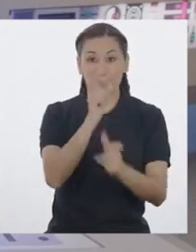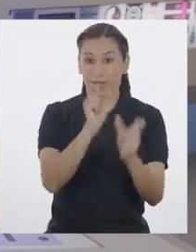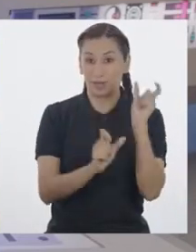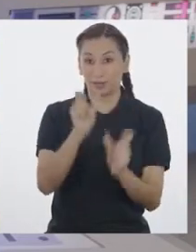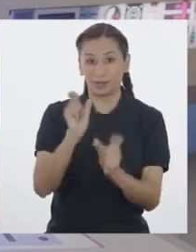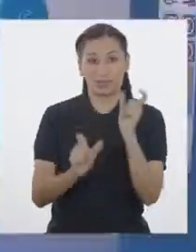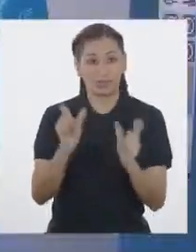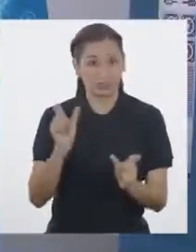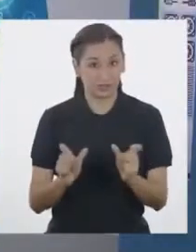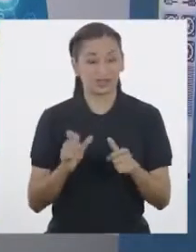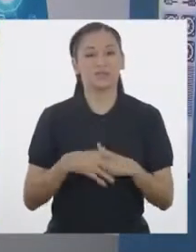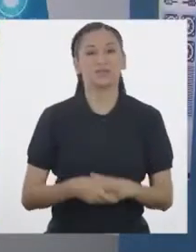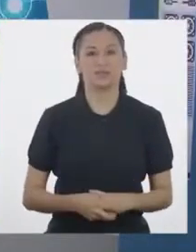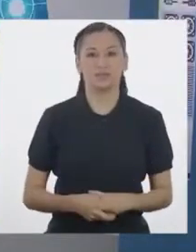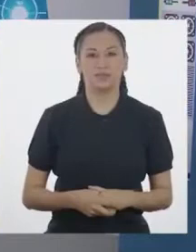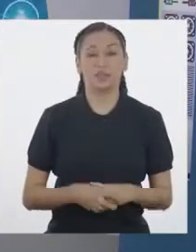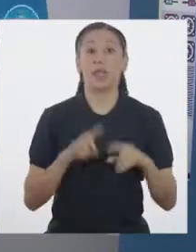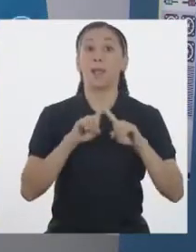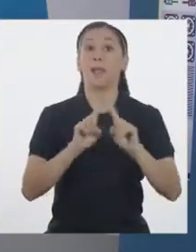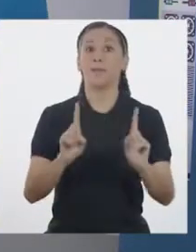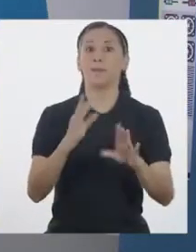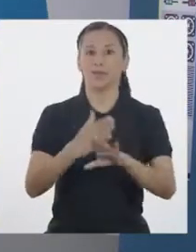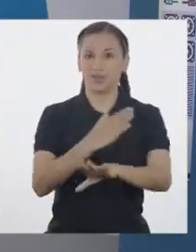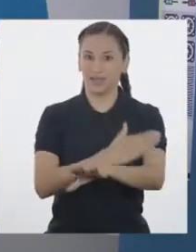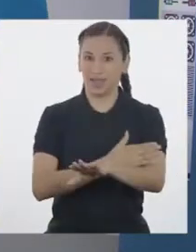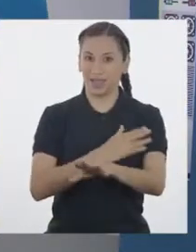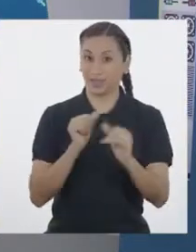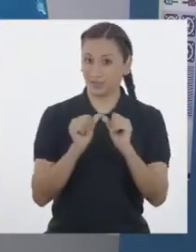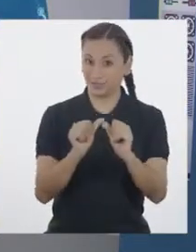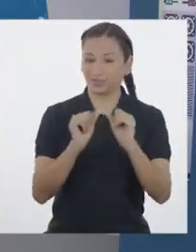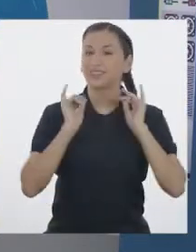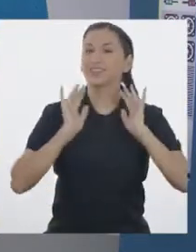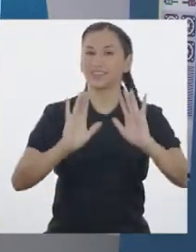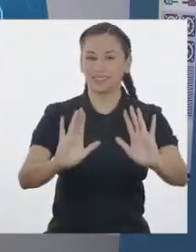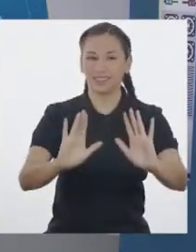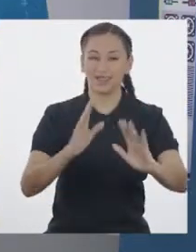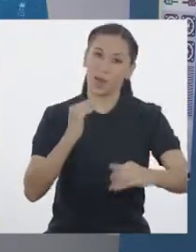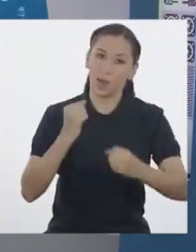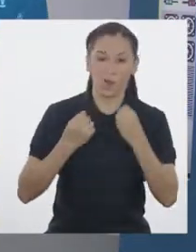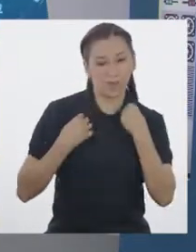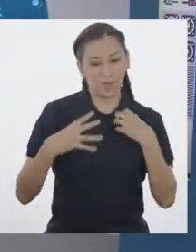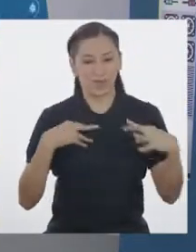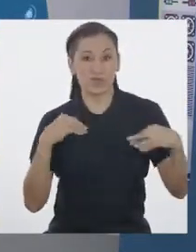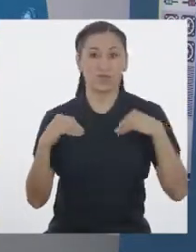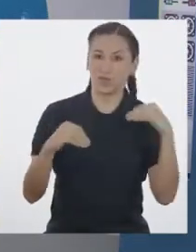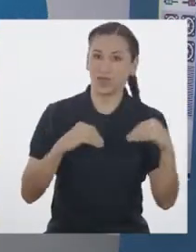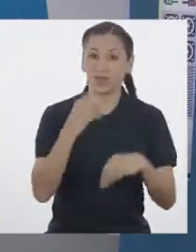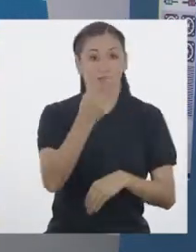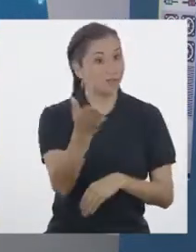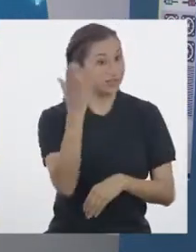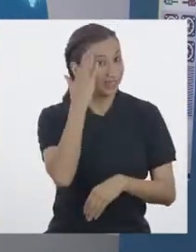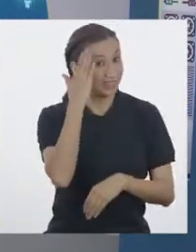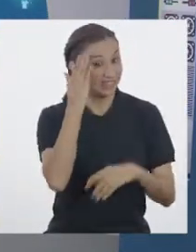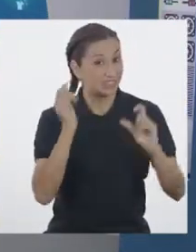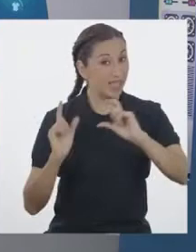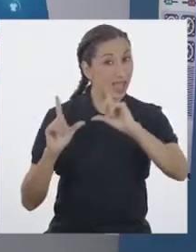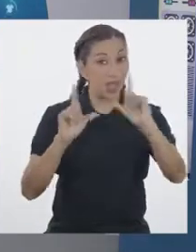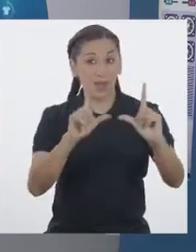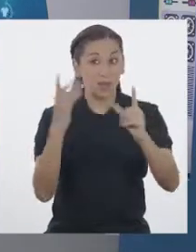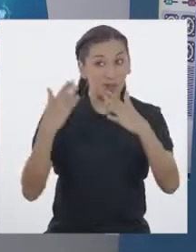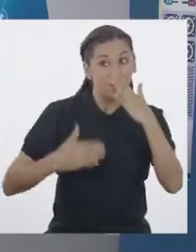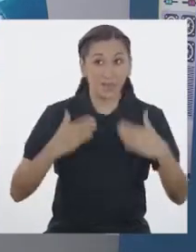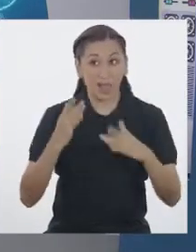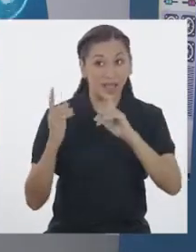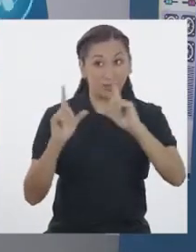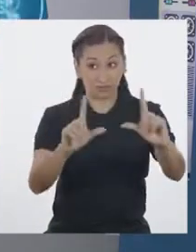personas. Pero antes de continuar, hay que movernos un poco. ¡Ya sabes qué programa